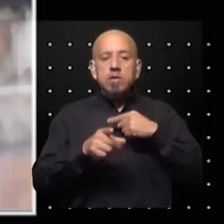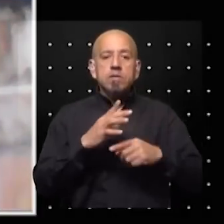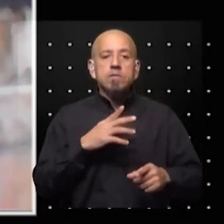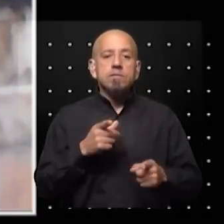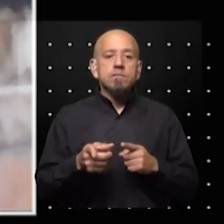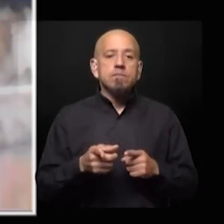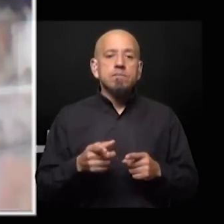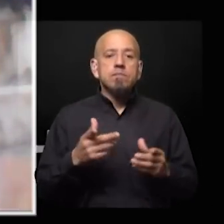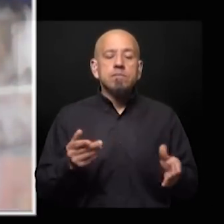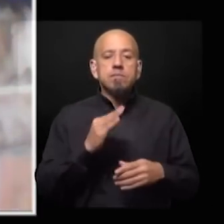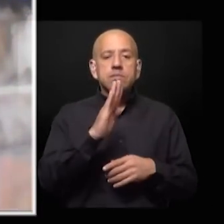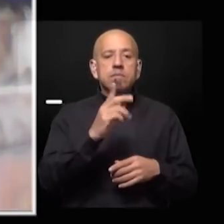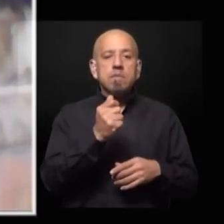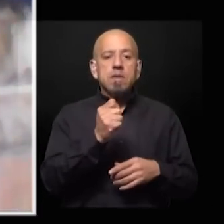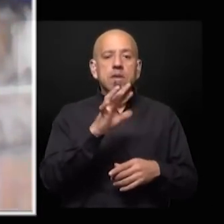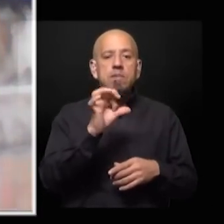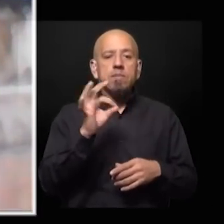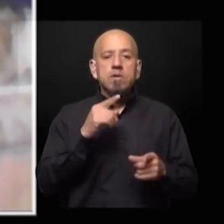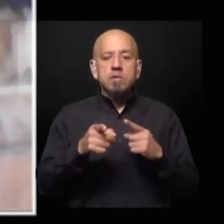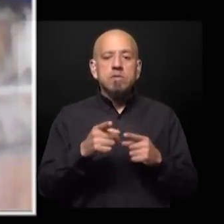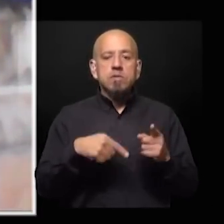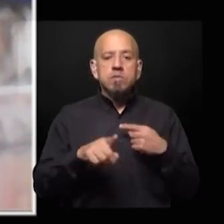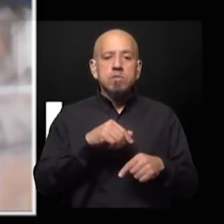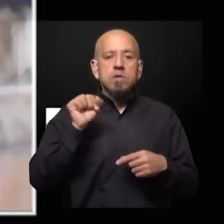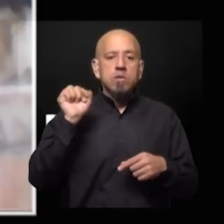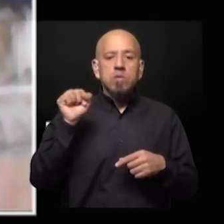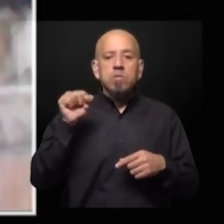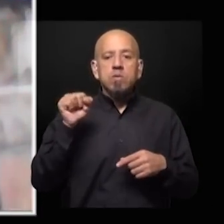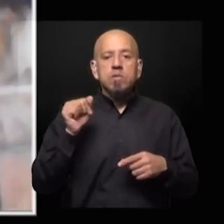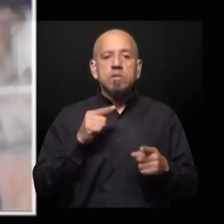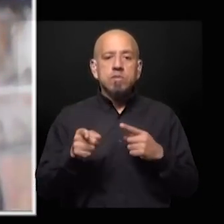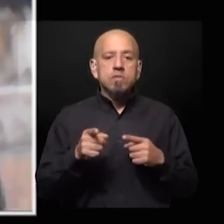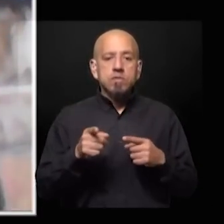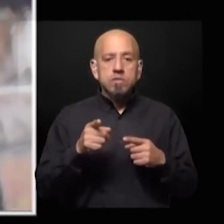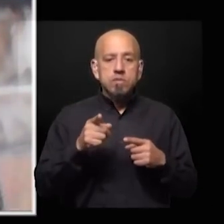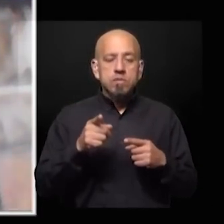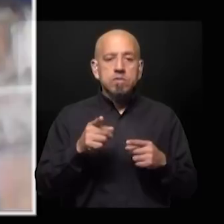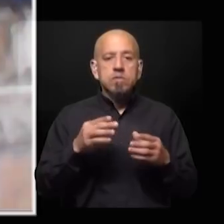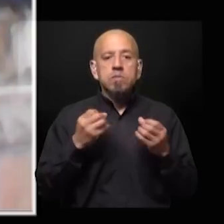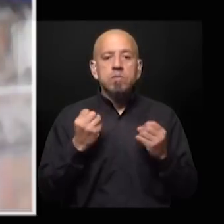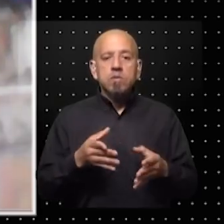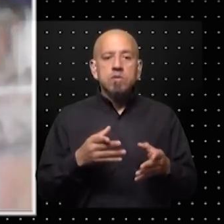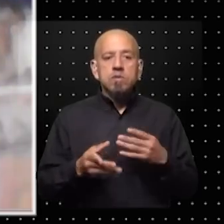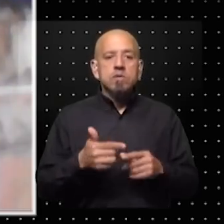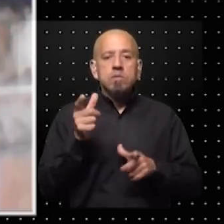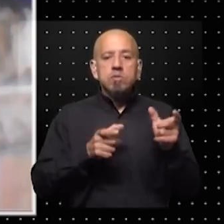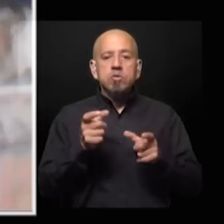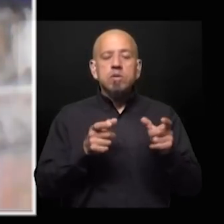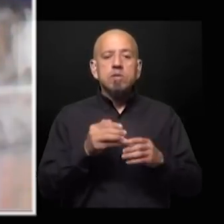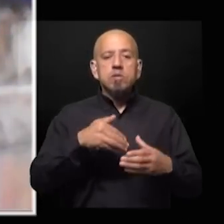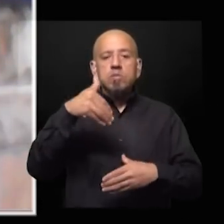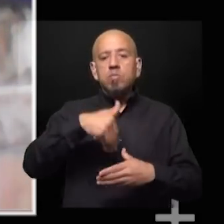etcétera las PASO terminan funcionando como una gran encuesta real porque efectivamente la gente va a votar